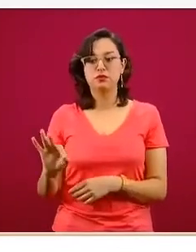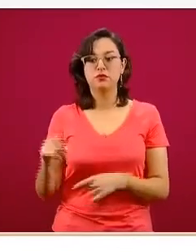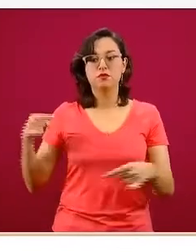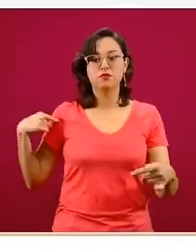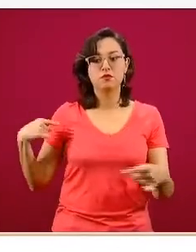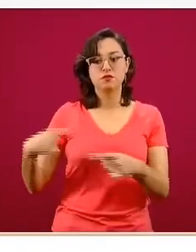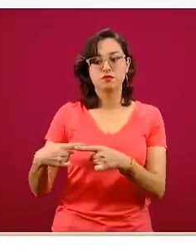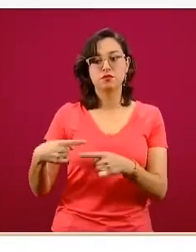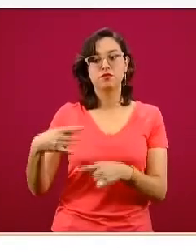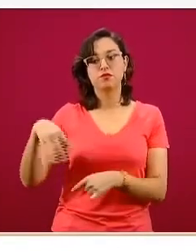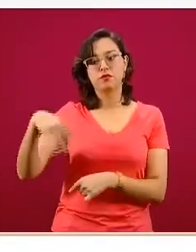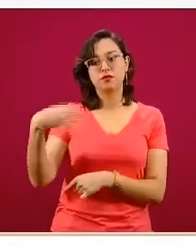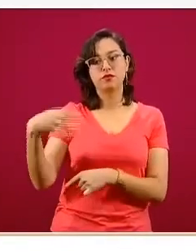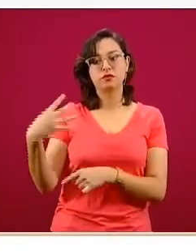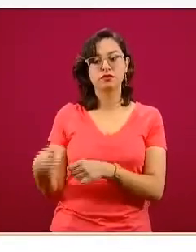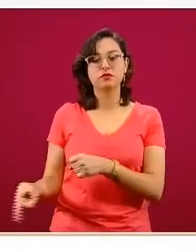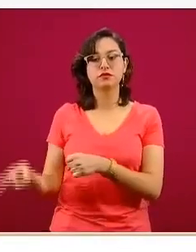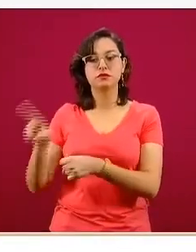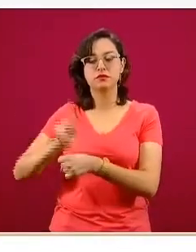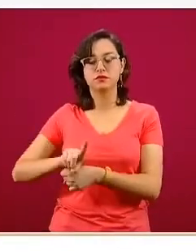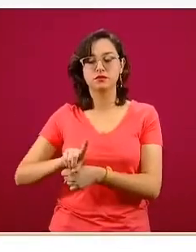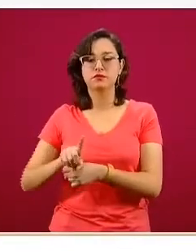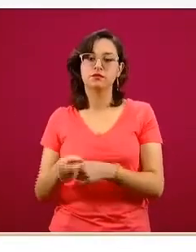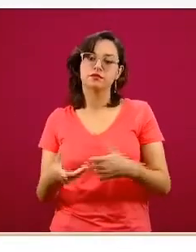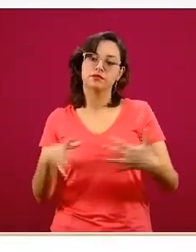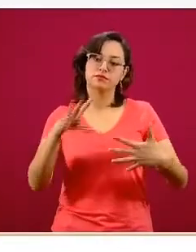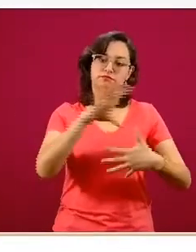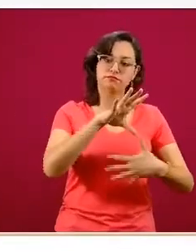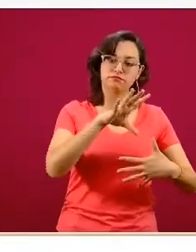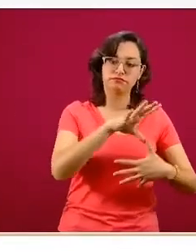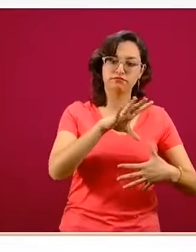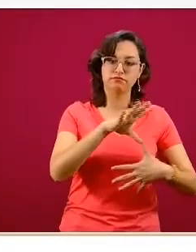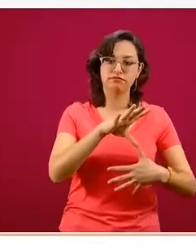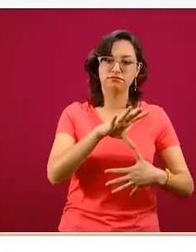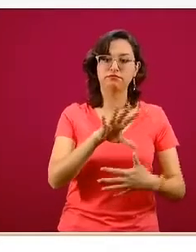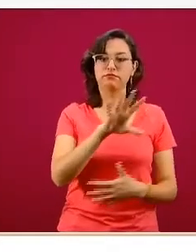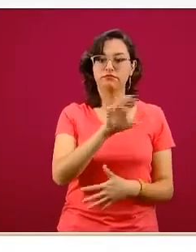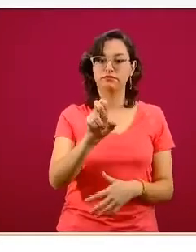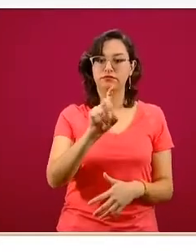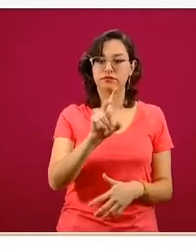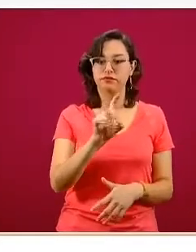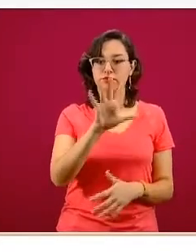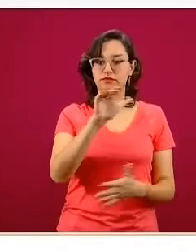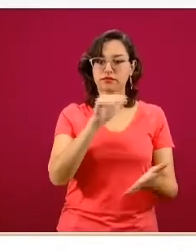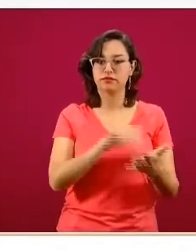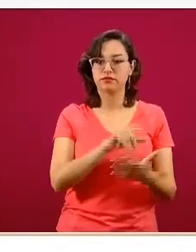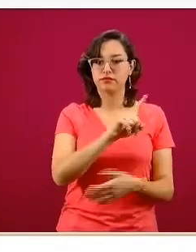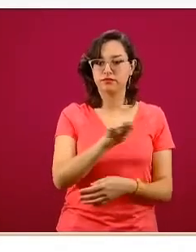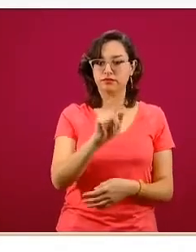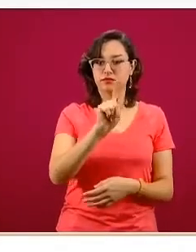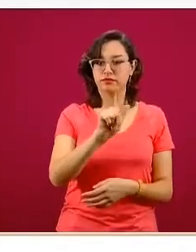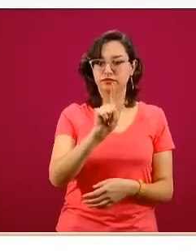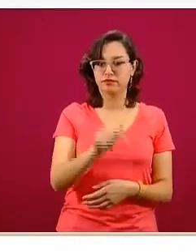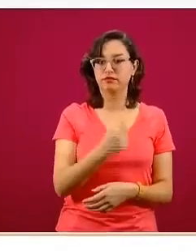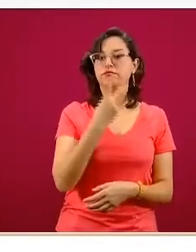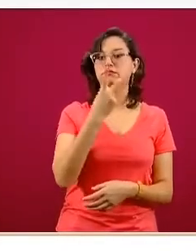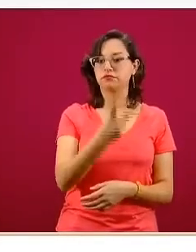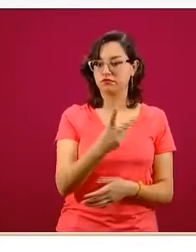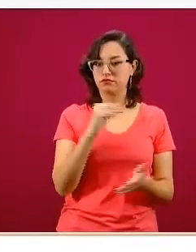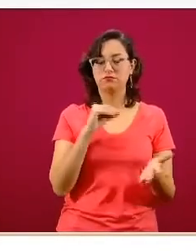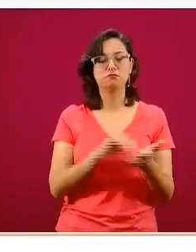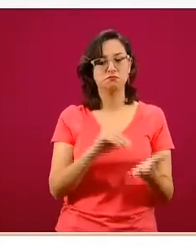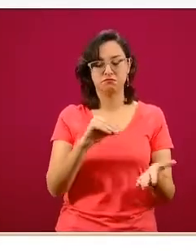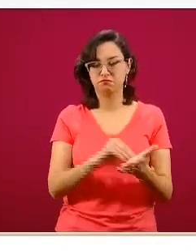de los casos en los últimos 14 días. Y las Américas, con los 535 mil 172, se mantiene